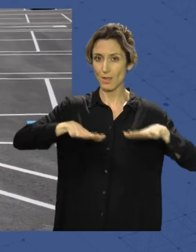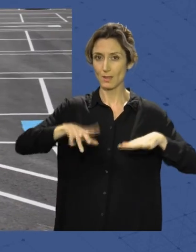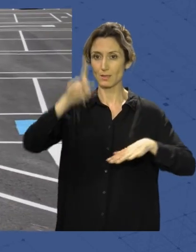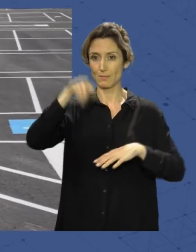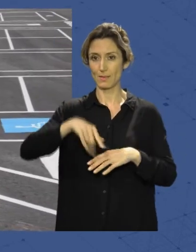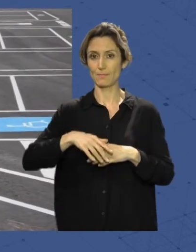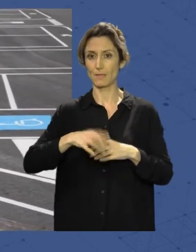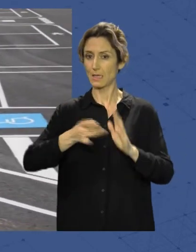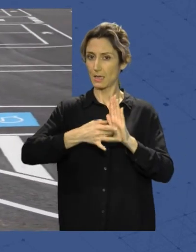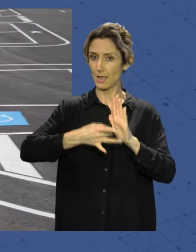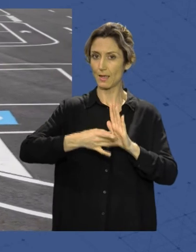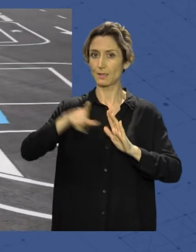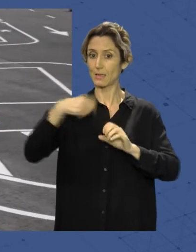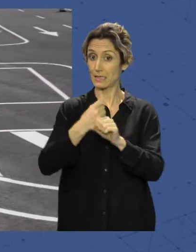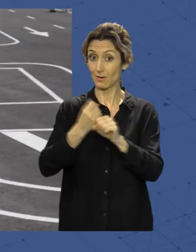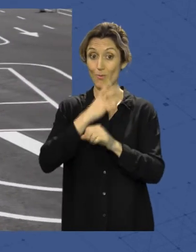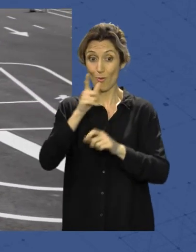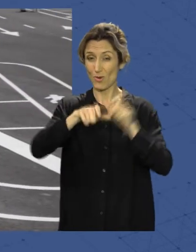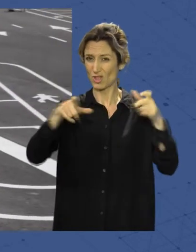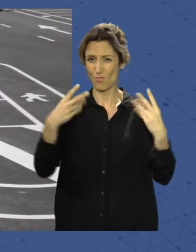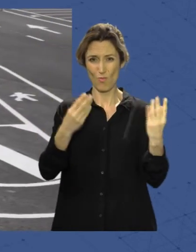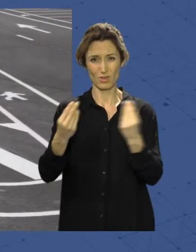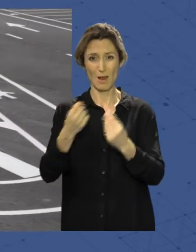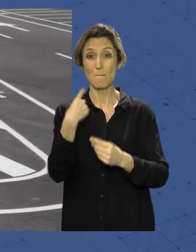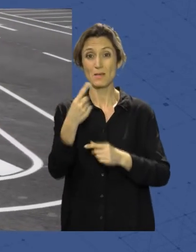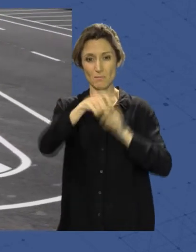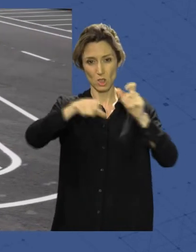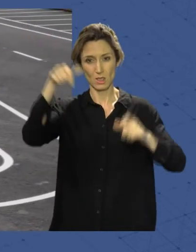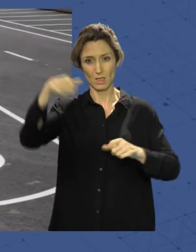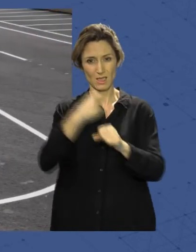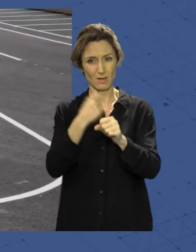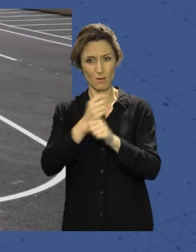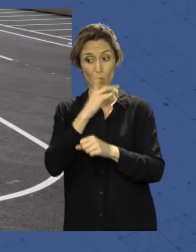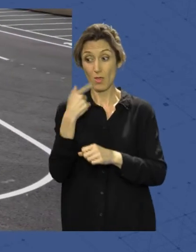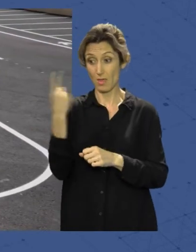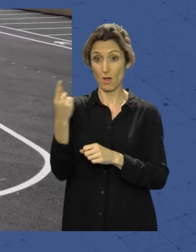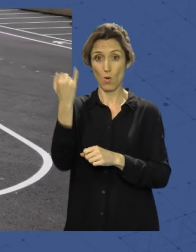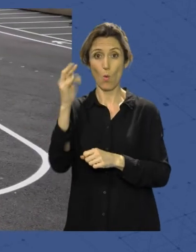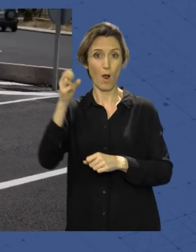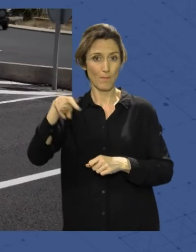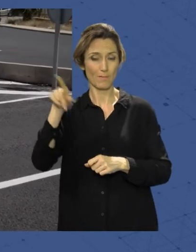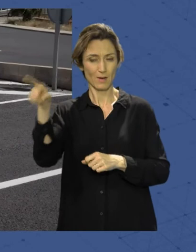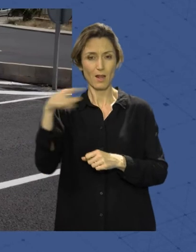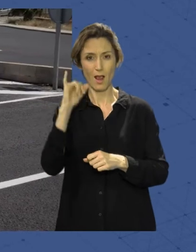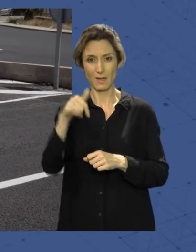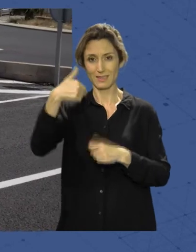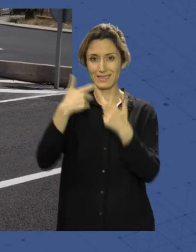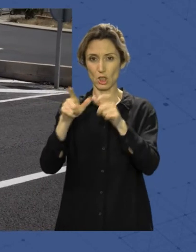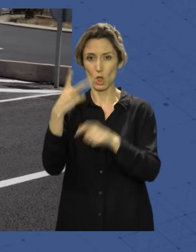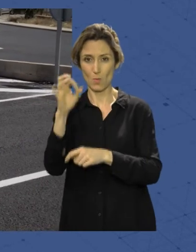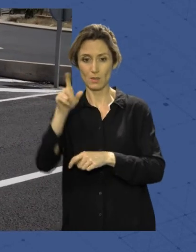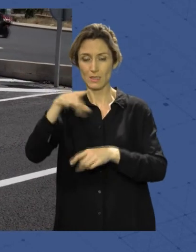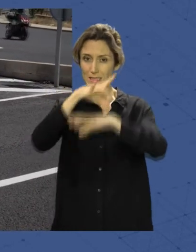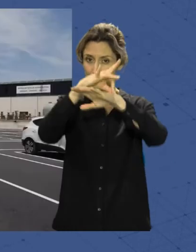la calidad en el trabajo también de los muchísimos miles de empleados me decía Juan que tiene el sector 20 seguridad